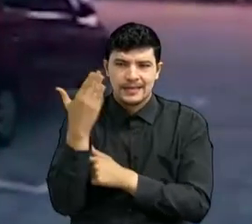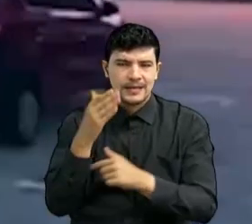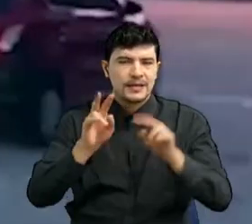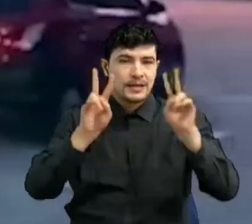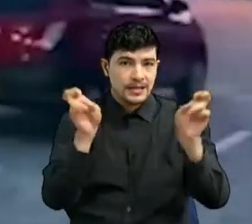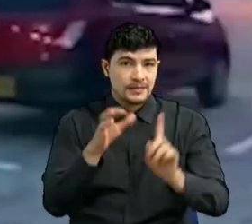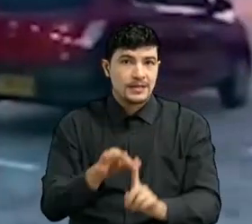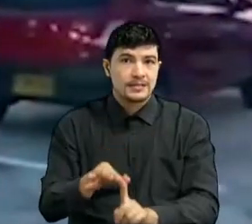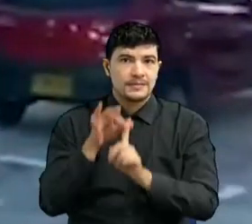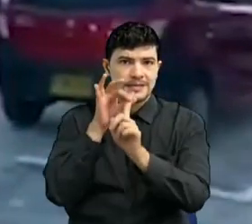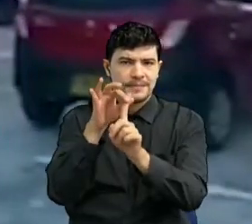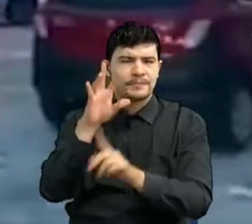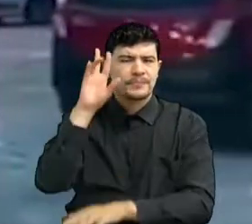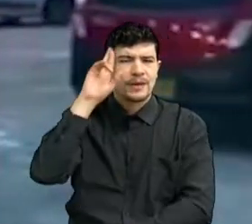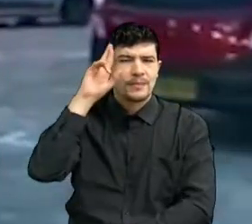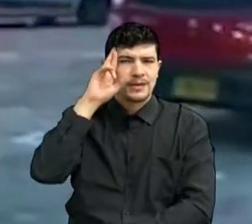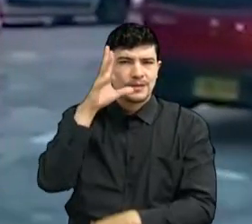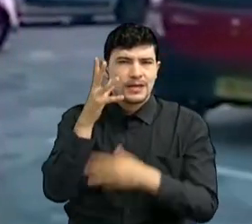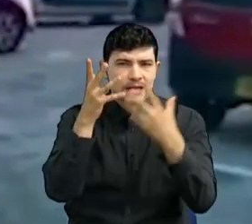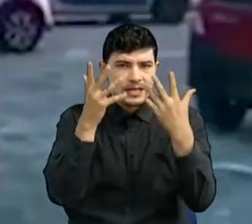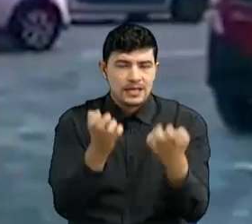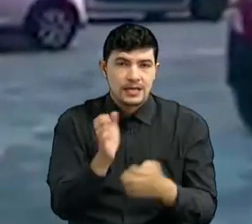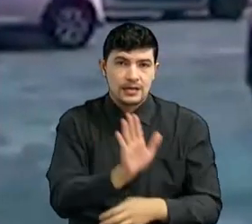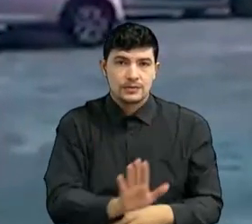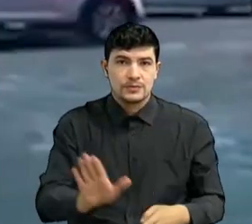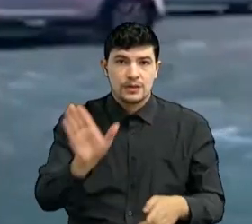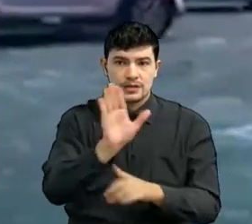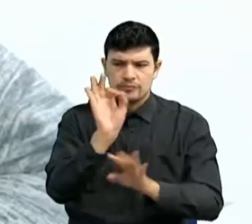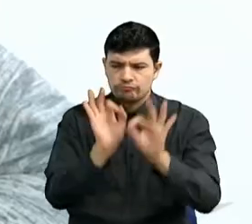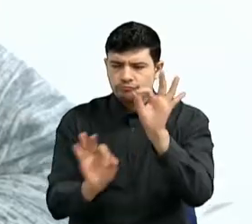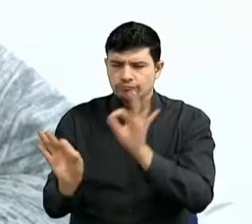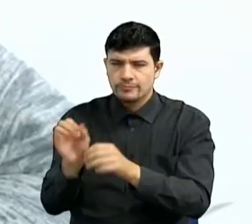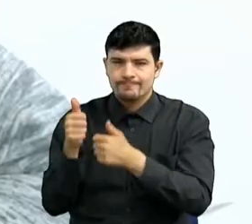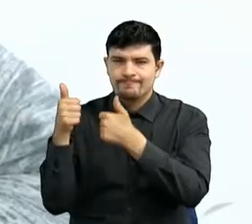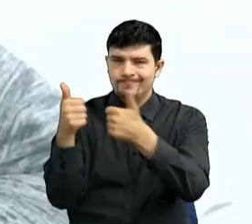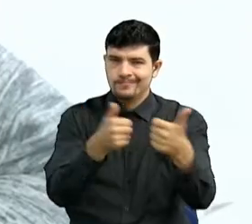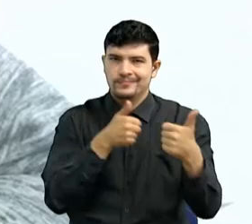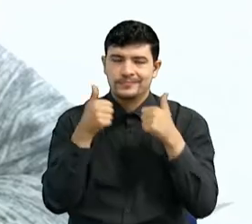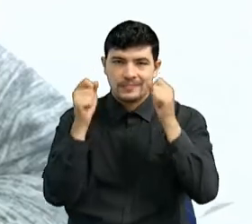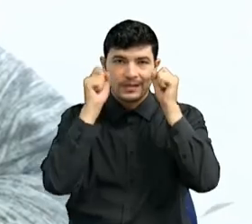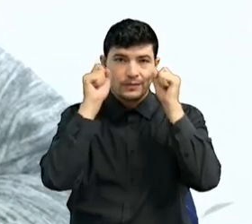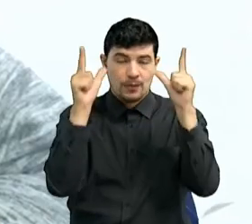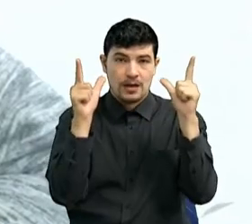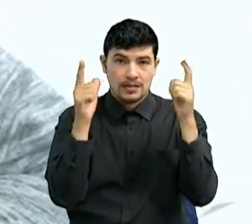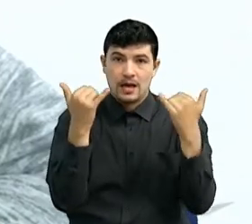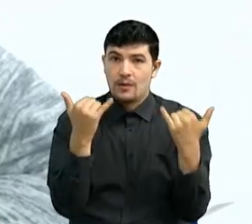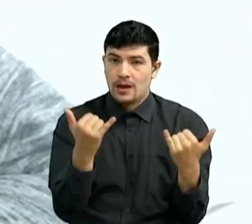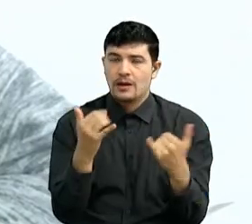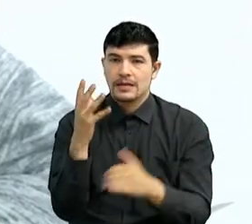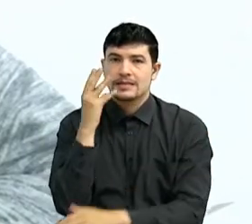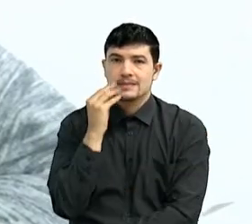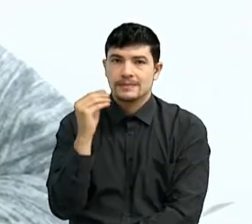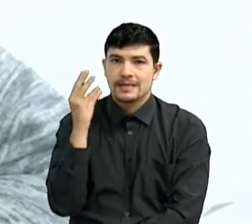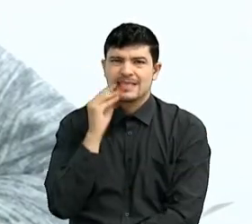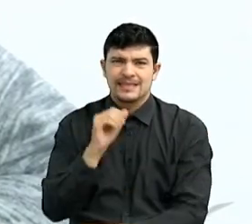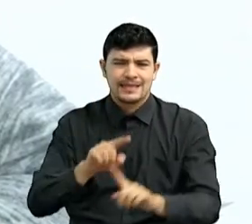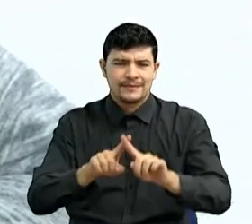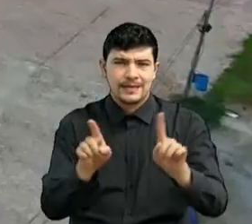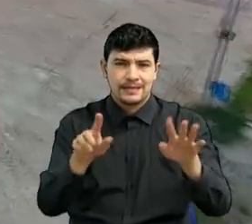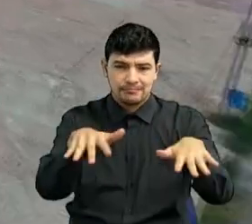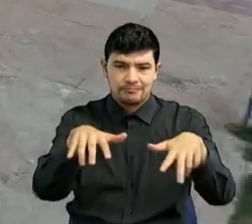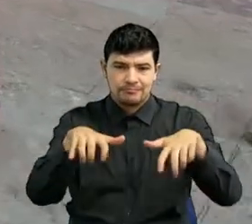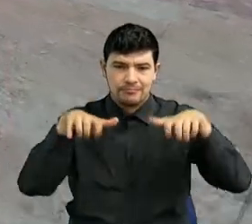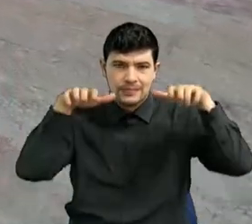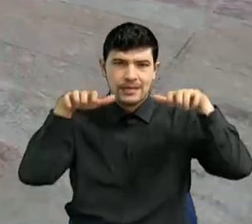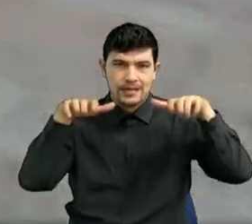Igualmente queremos que vayan preparados porque vamos a tener muchas sorpresas en una experiencia que va a ser muy diferente a la que están acostumbrados a la